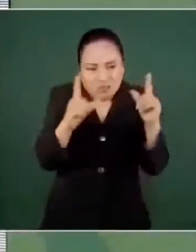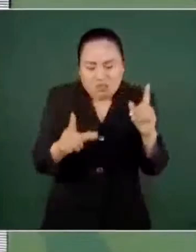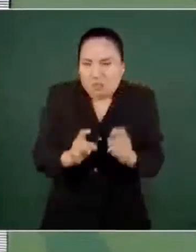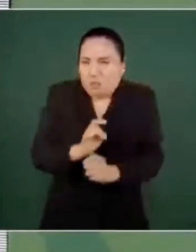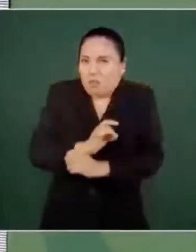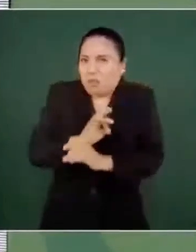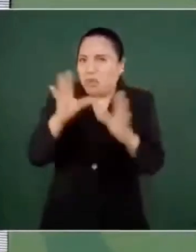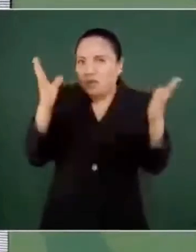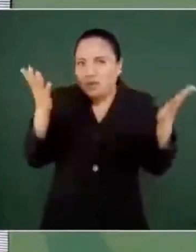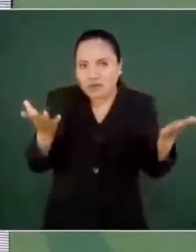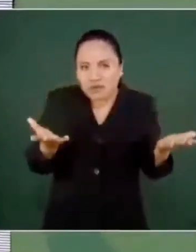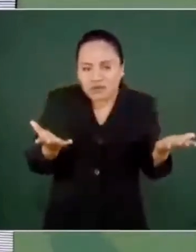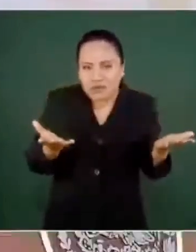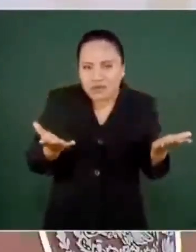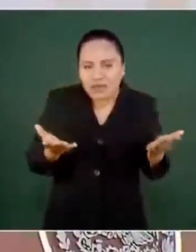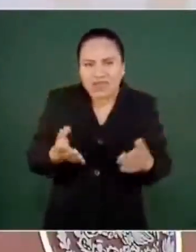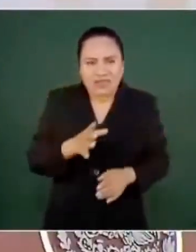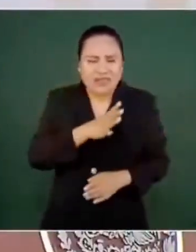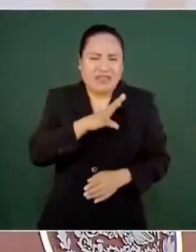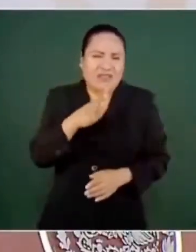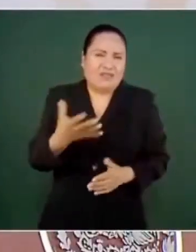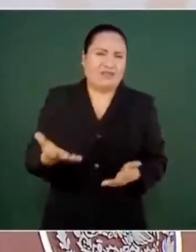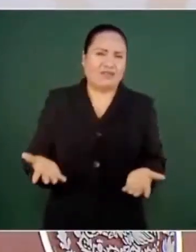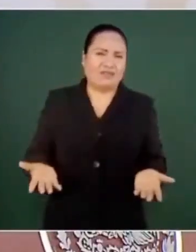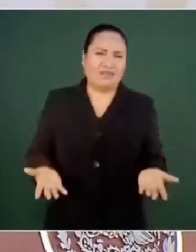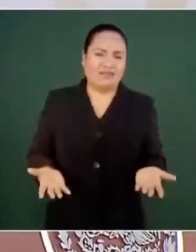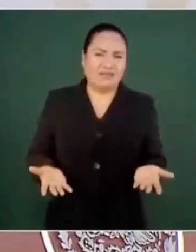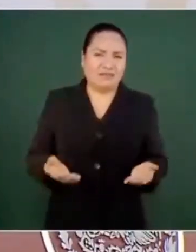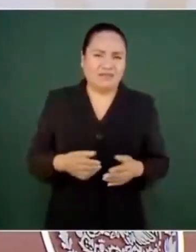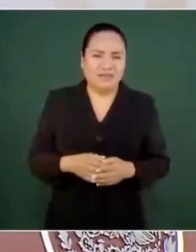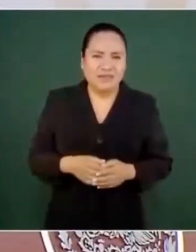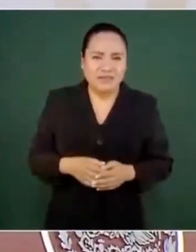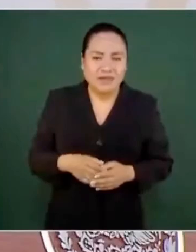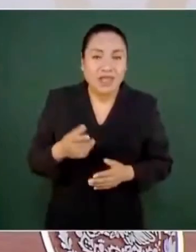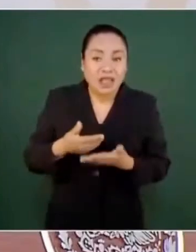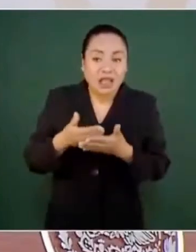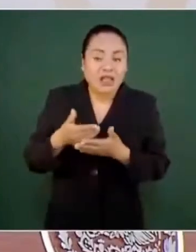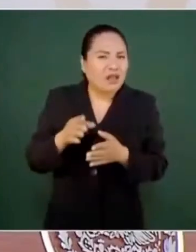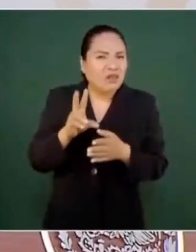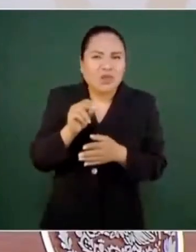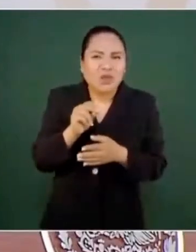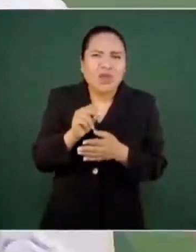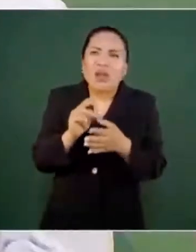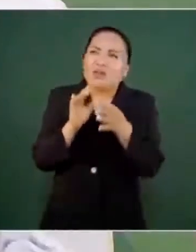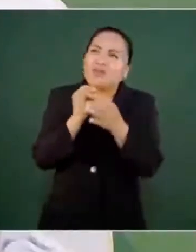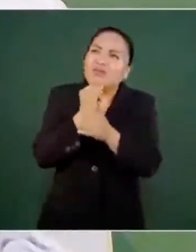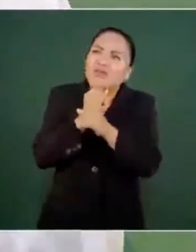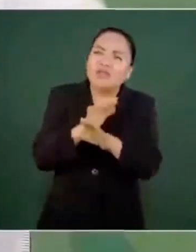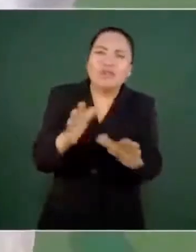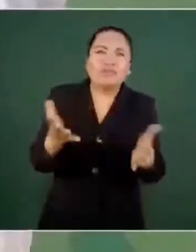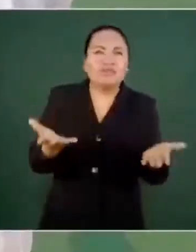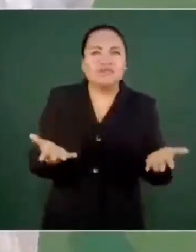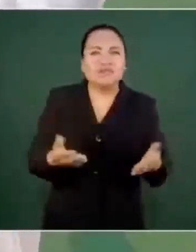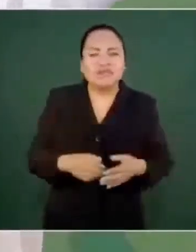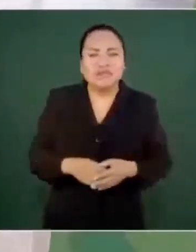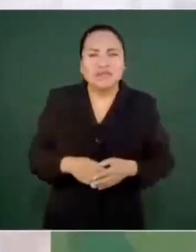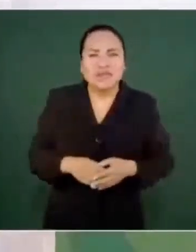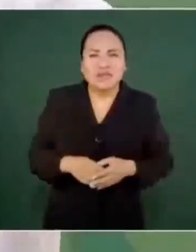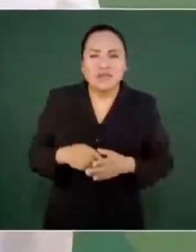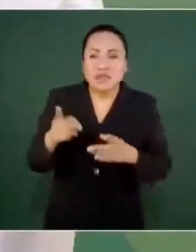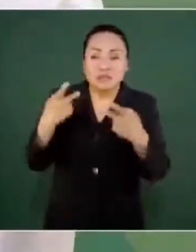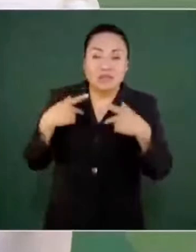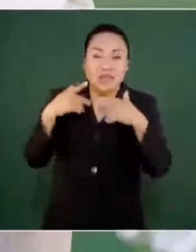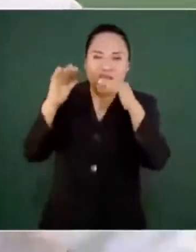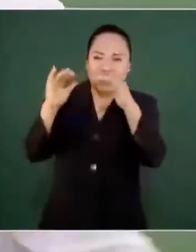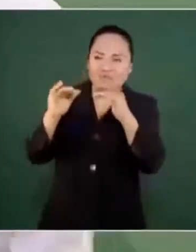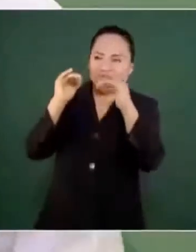Entonces, increíble que no se hablara de que los de arriba no